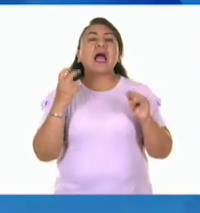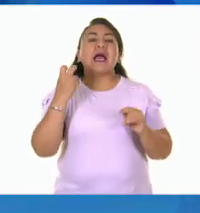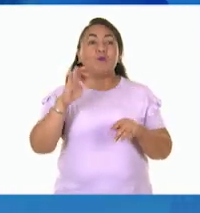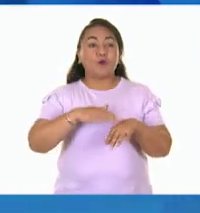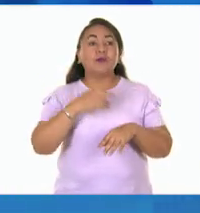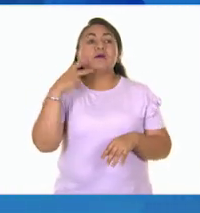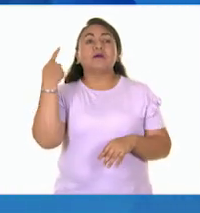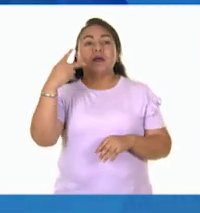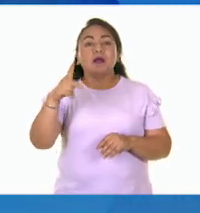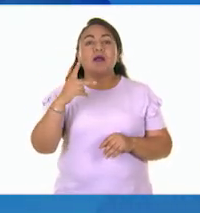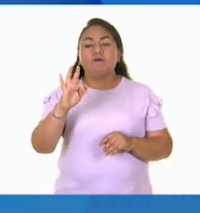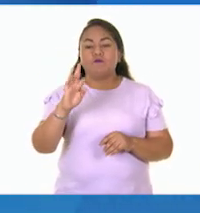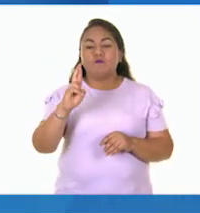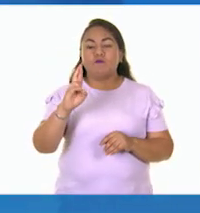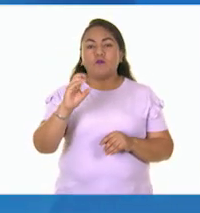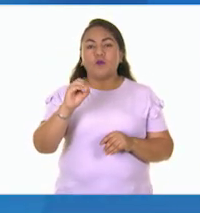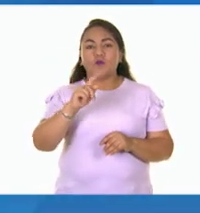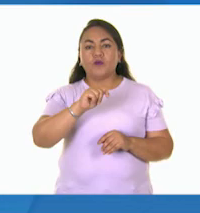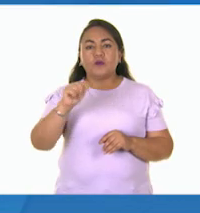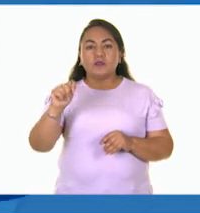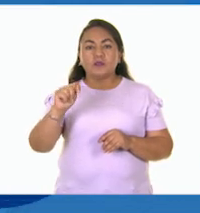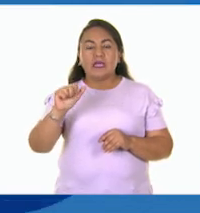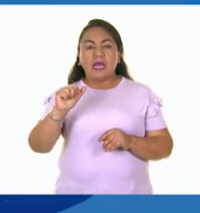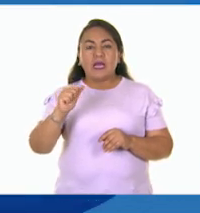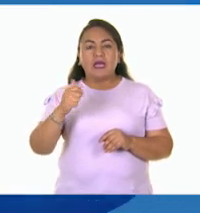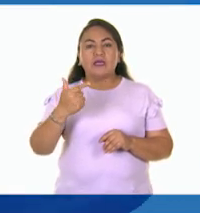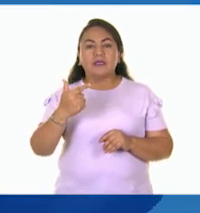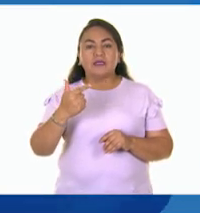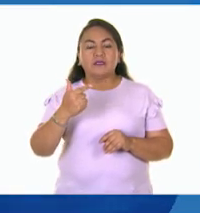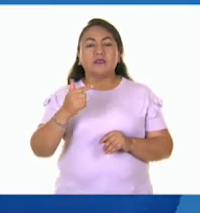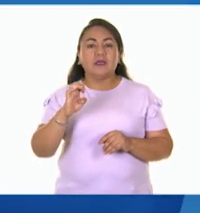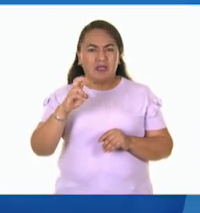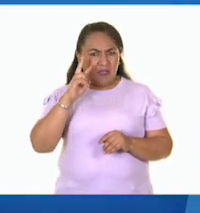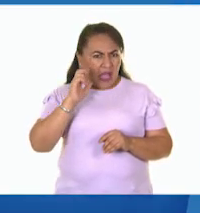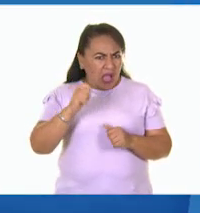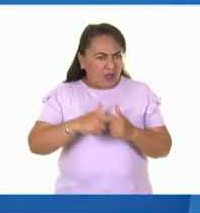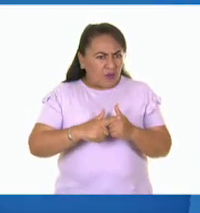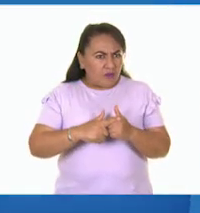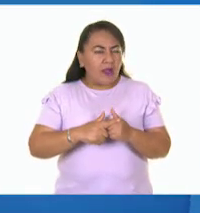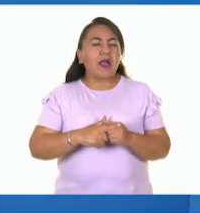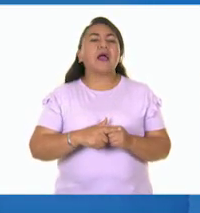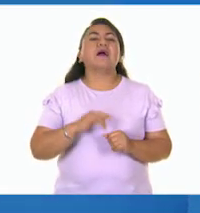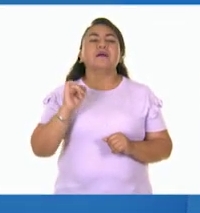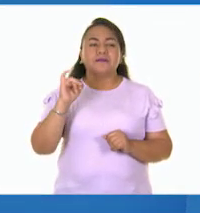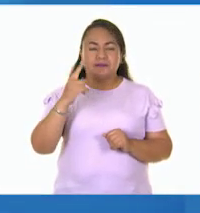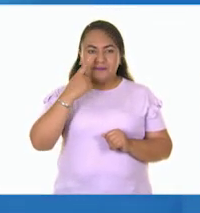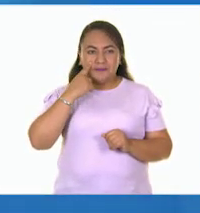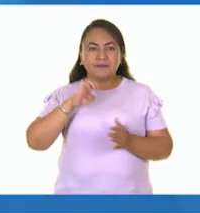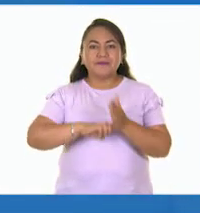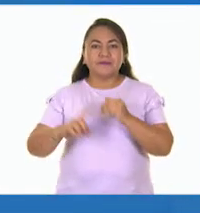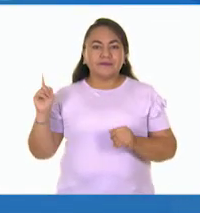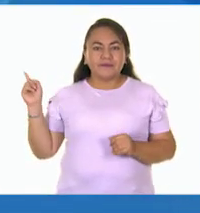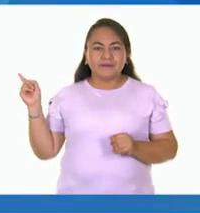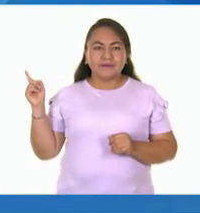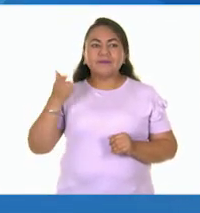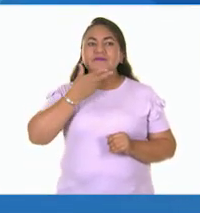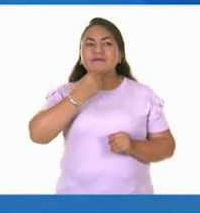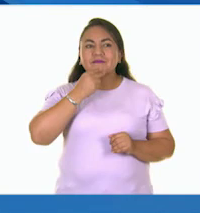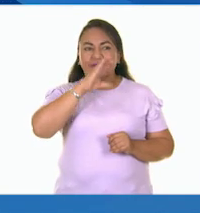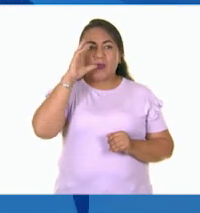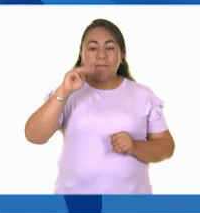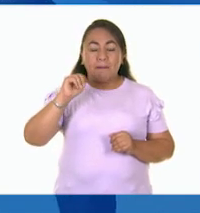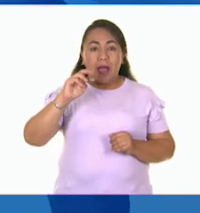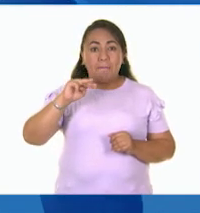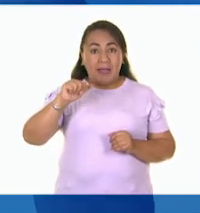frotage. ¿Y qué significa? A mí me suena como a frotar, algo así. ¿Tiene algo que ver? Exactamente. Aquí estamos viendo en pantalla la fotografía de Max